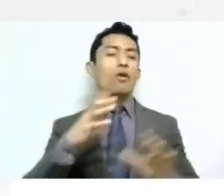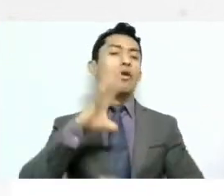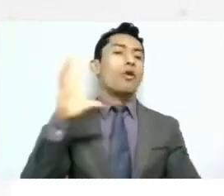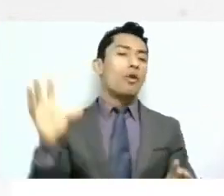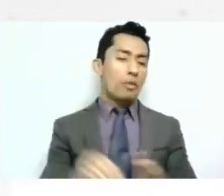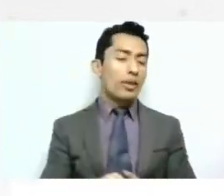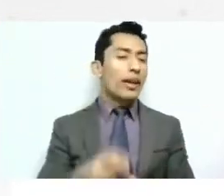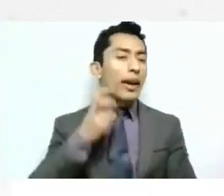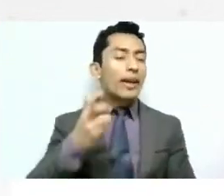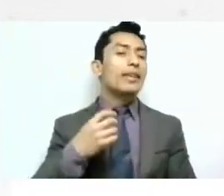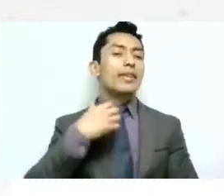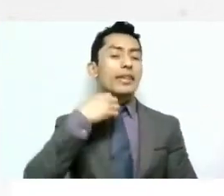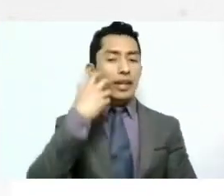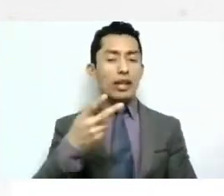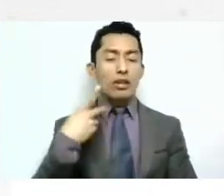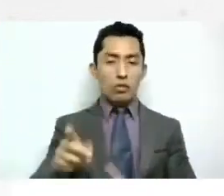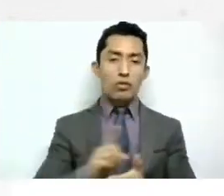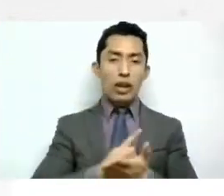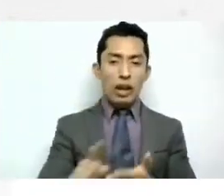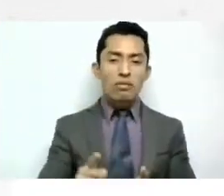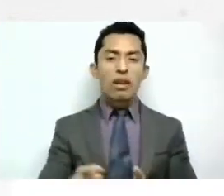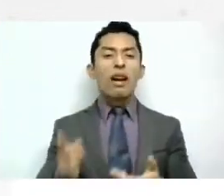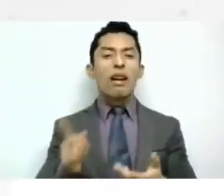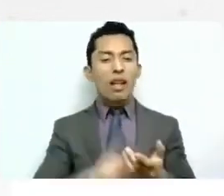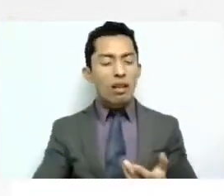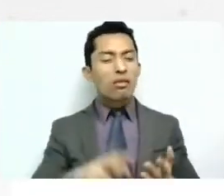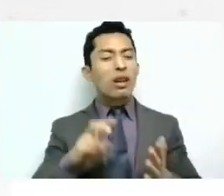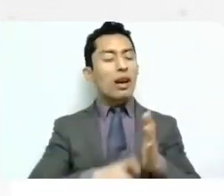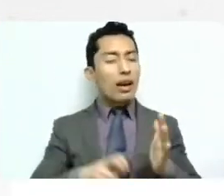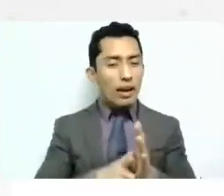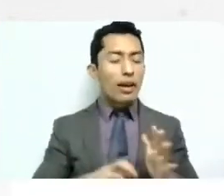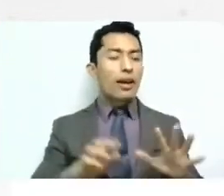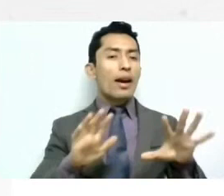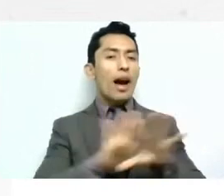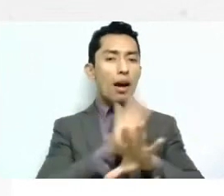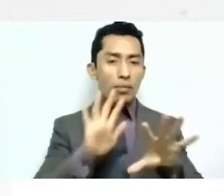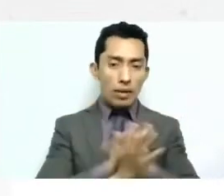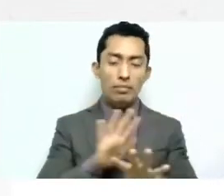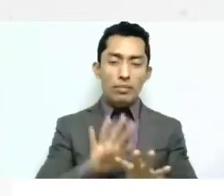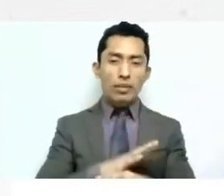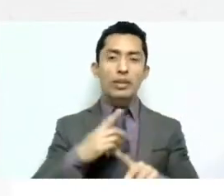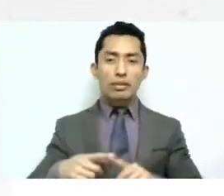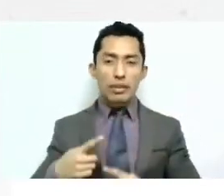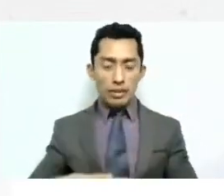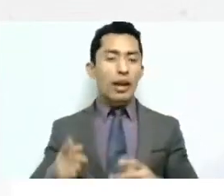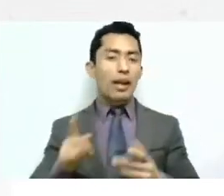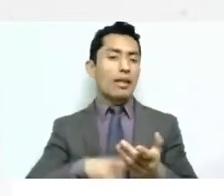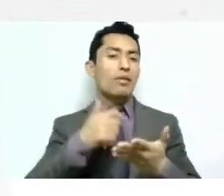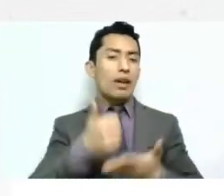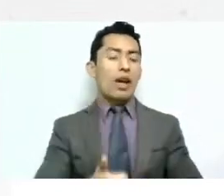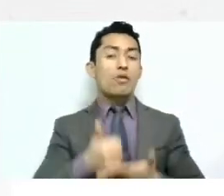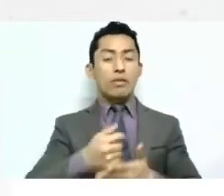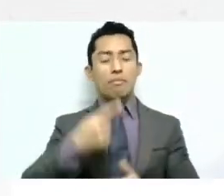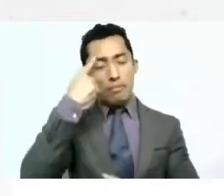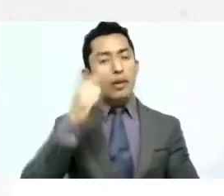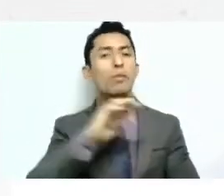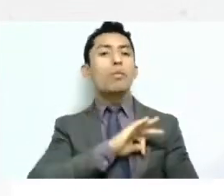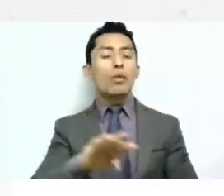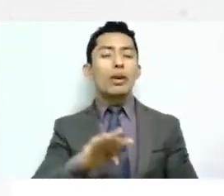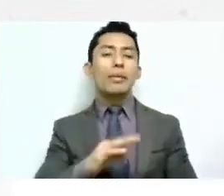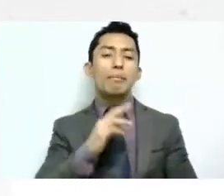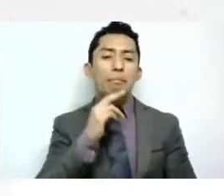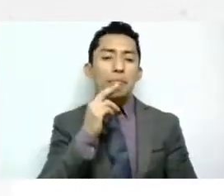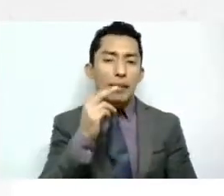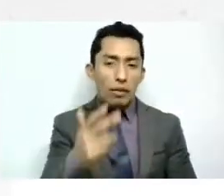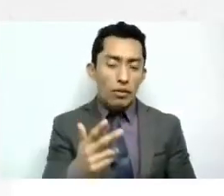el derecho lo que se está haciendo la evolución lo que lo que se va marcando para poder mejorar la